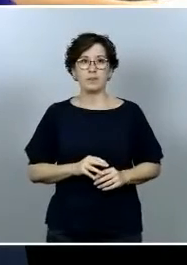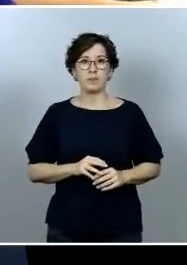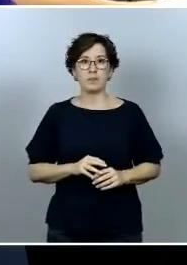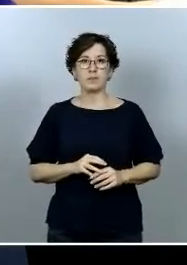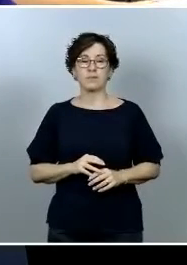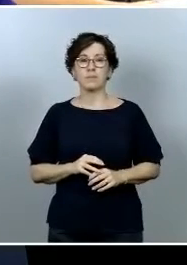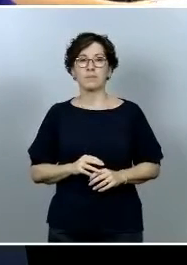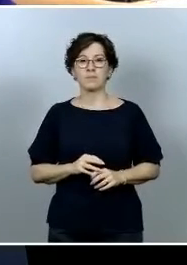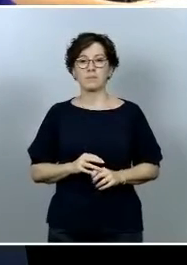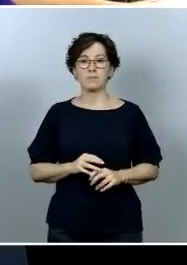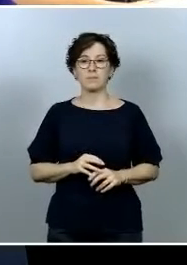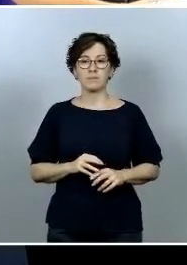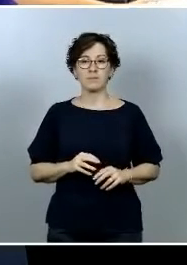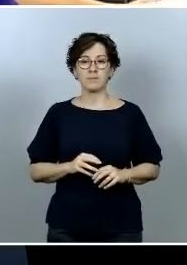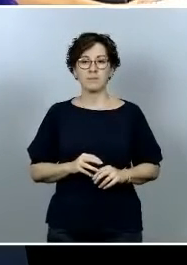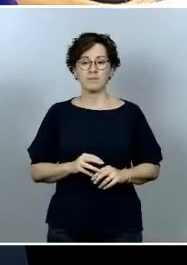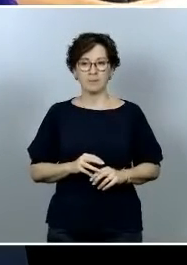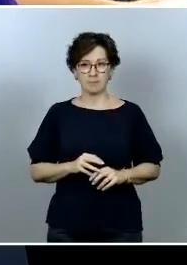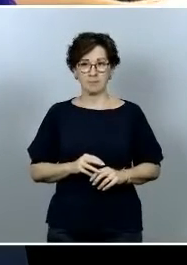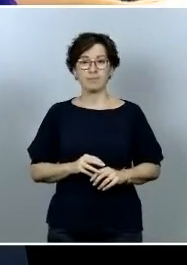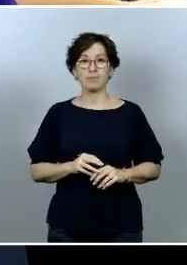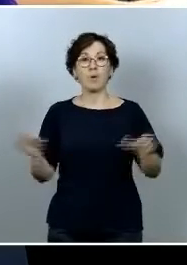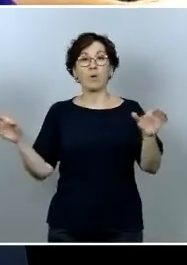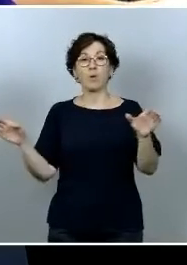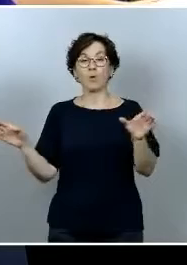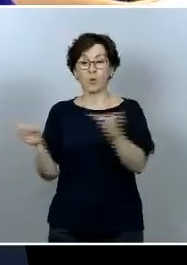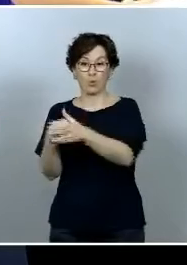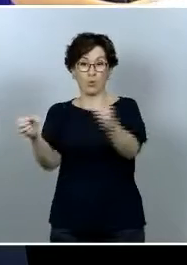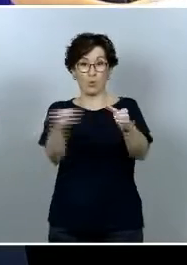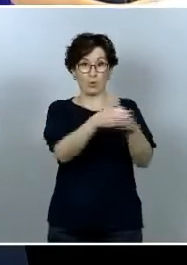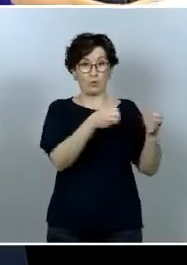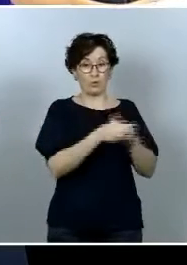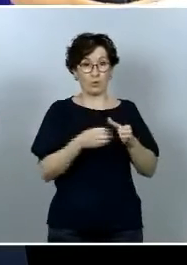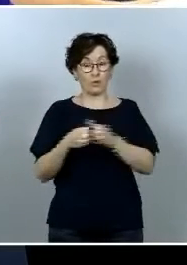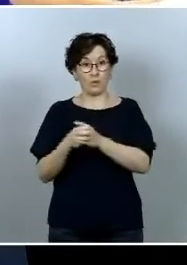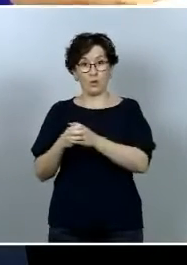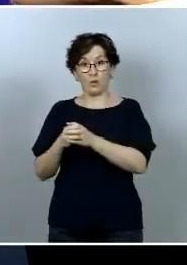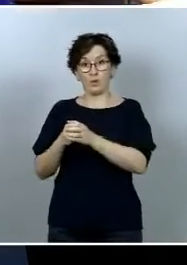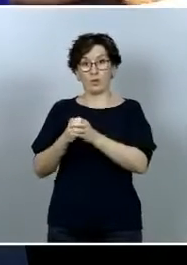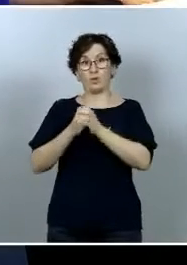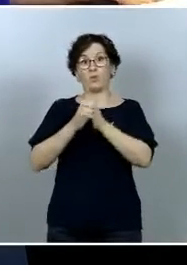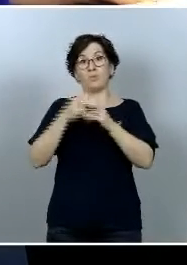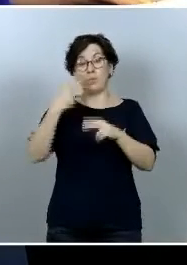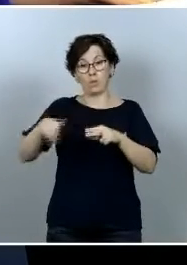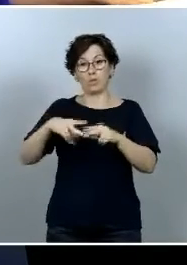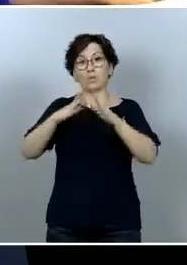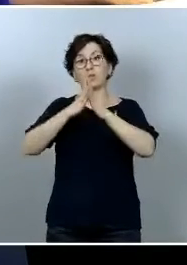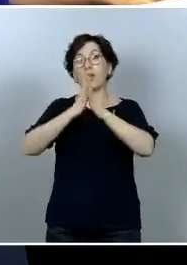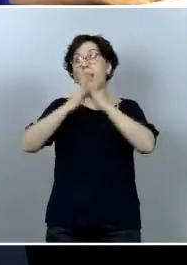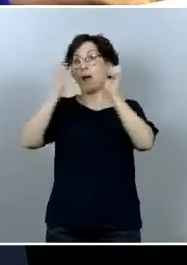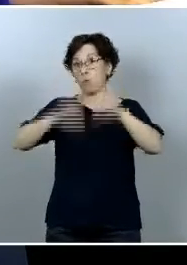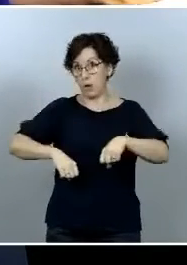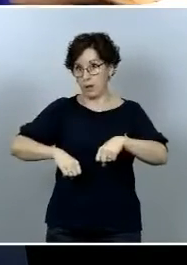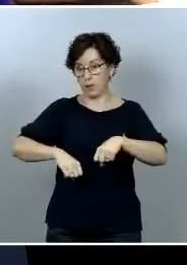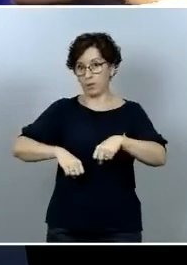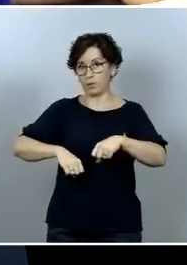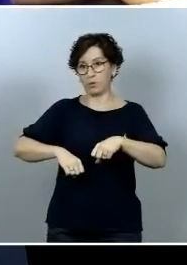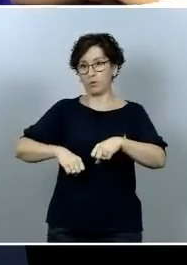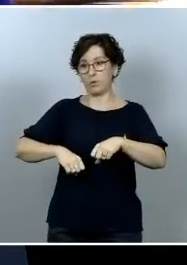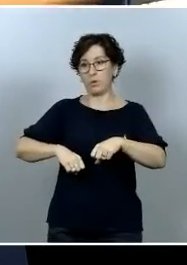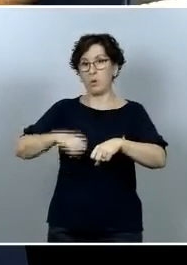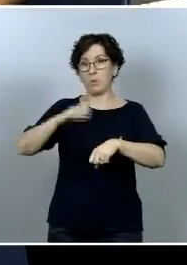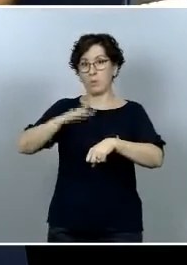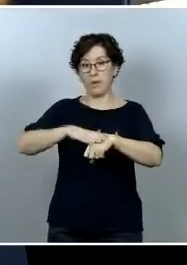con las distintas formaciones los acuerdos que se han suscrito para aprobar esta última